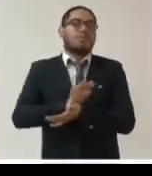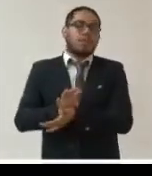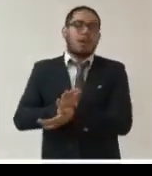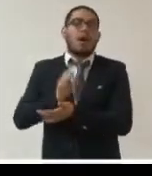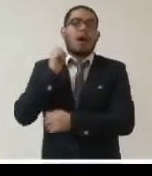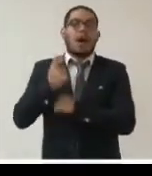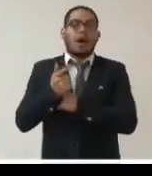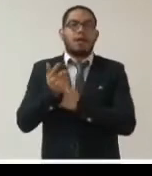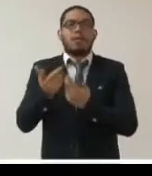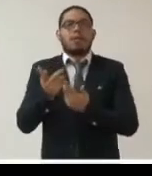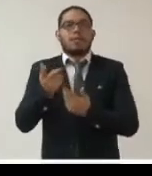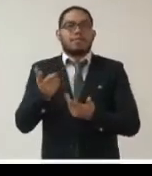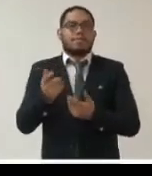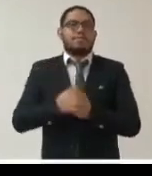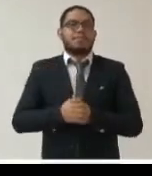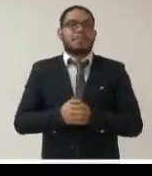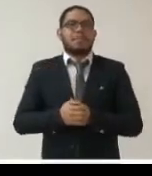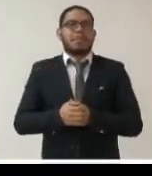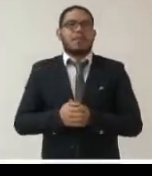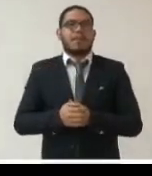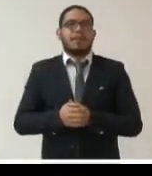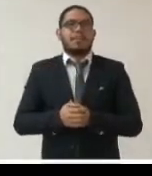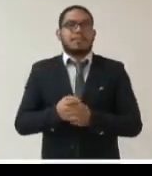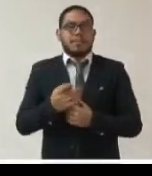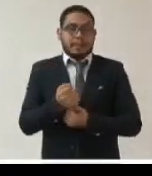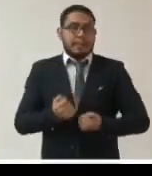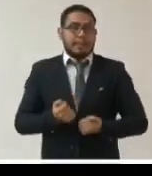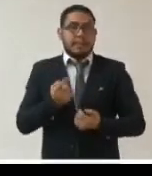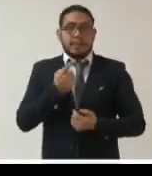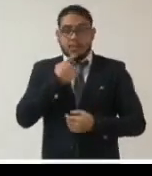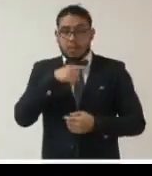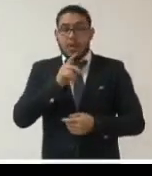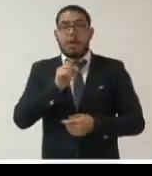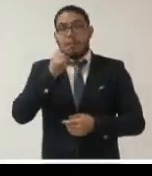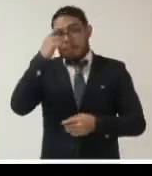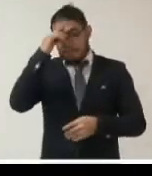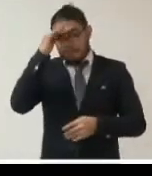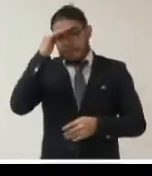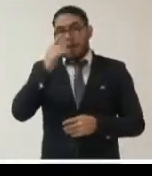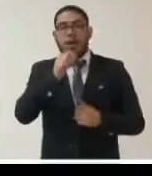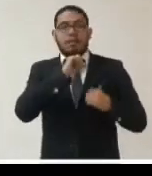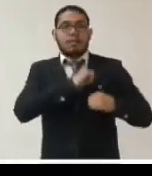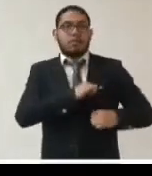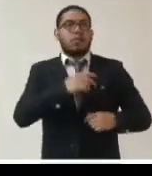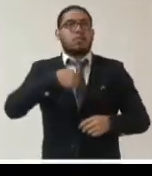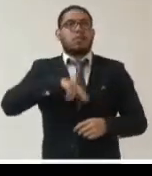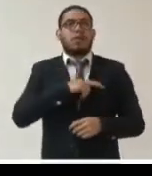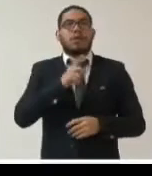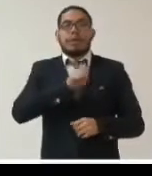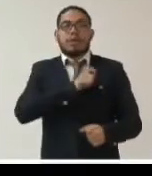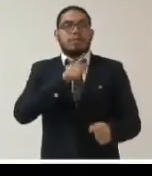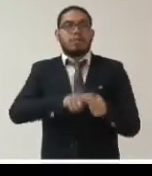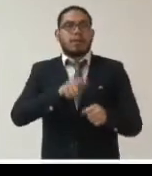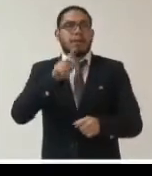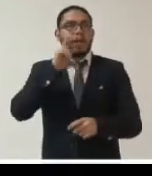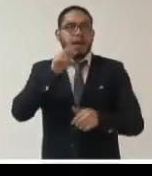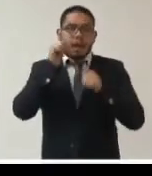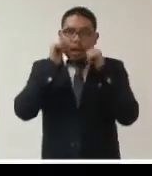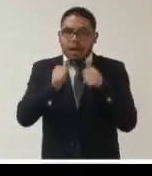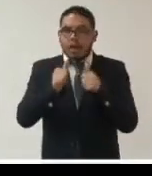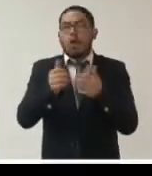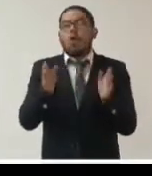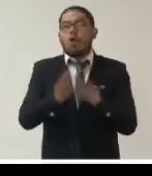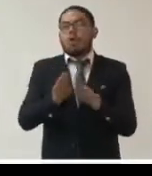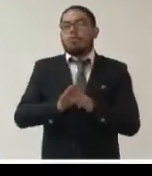de datos personales y por eso creo que como autoridades de protección de datos debemos prestar una especial atención a cómo se